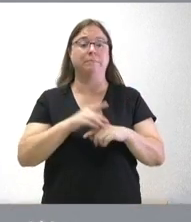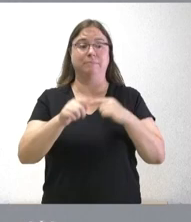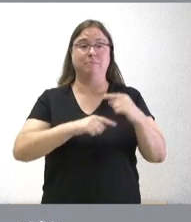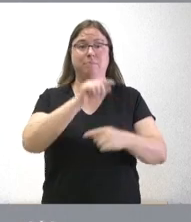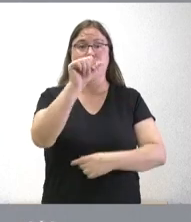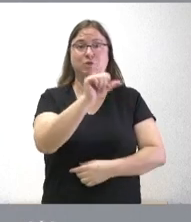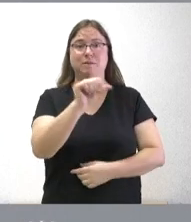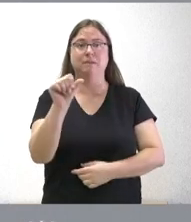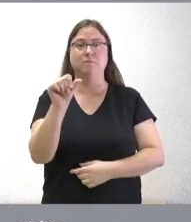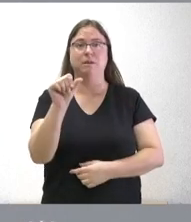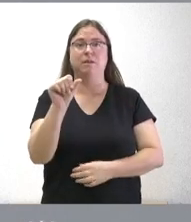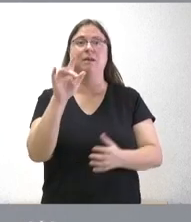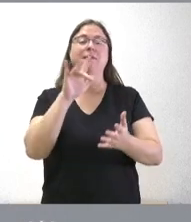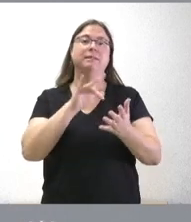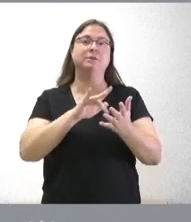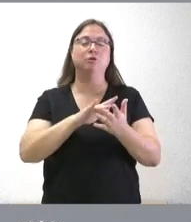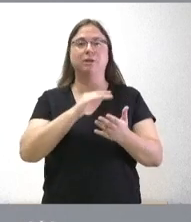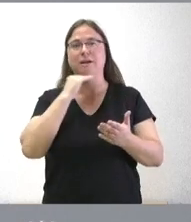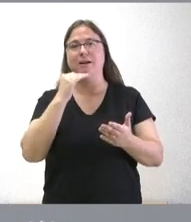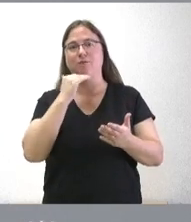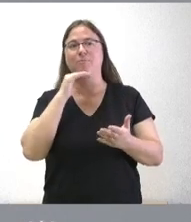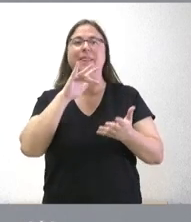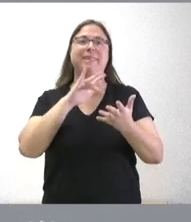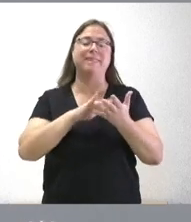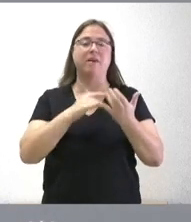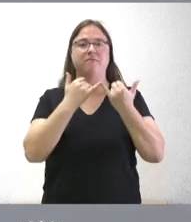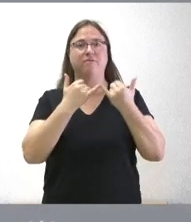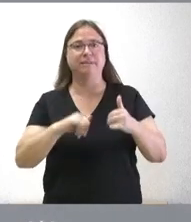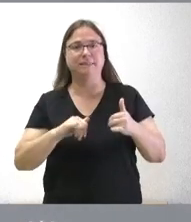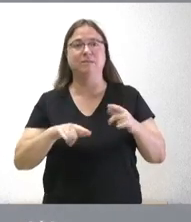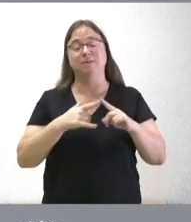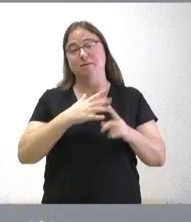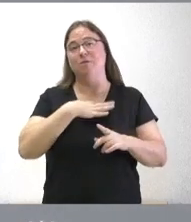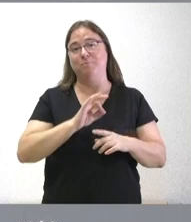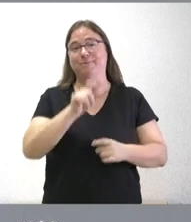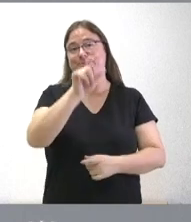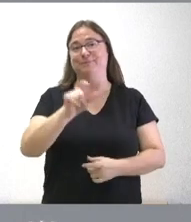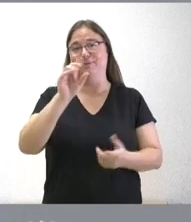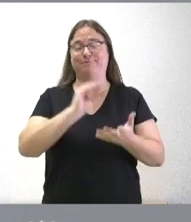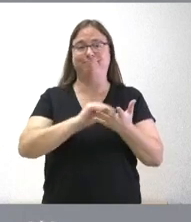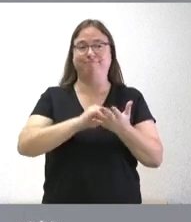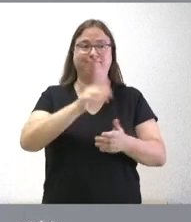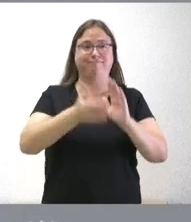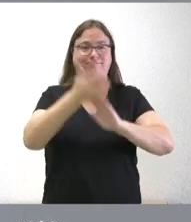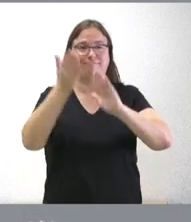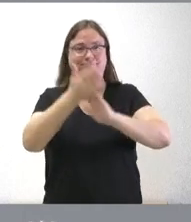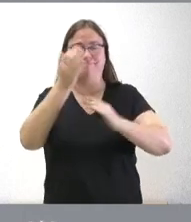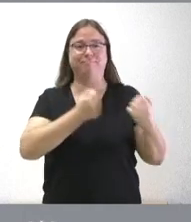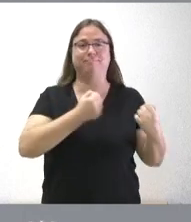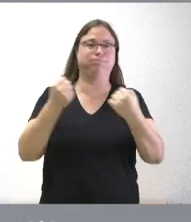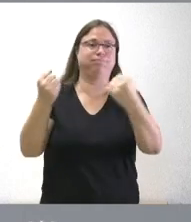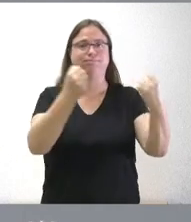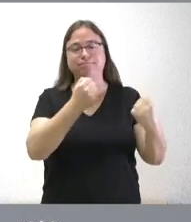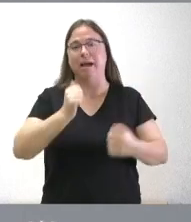semana pues tendremos algún día festivo y que seguramente pues muchos ciudadanos pues saldrán y